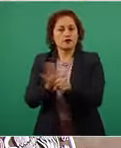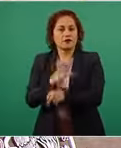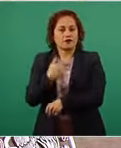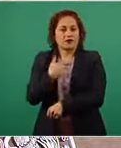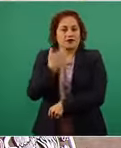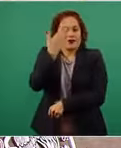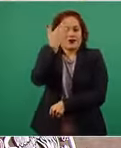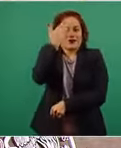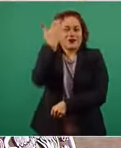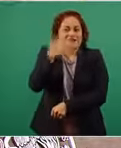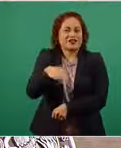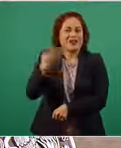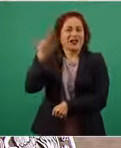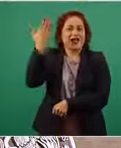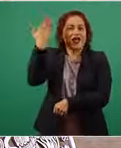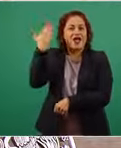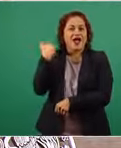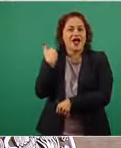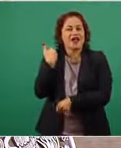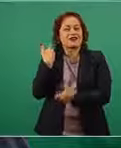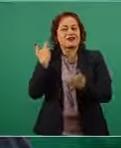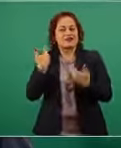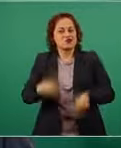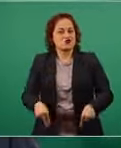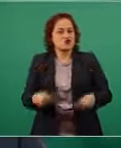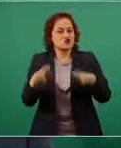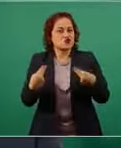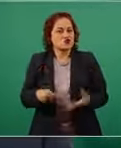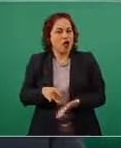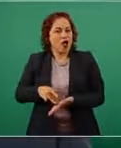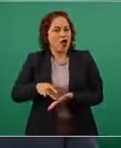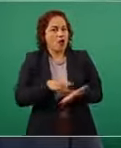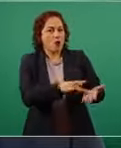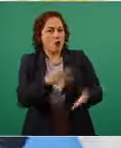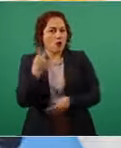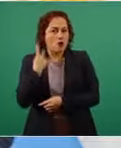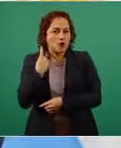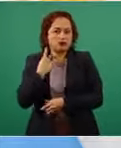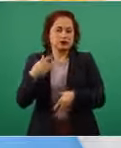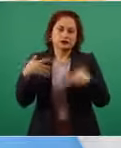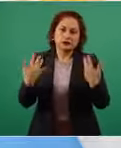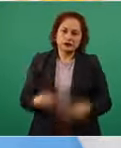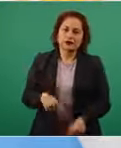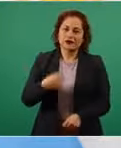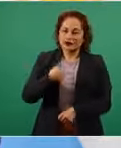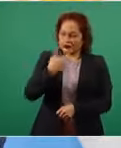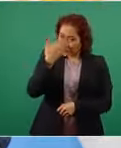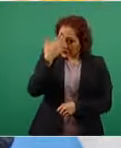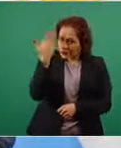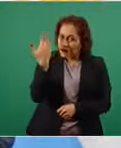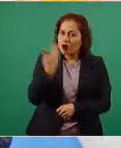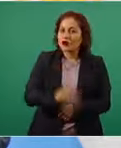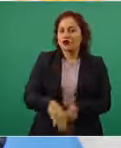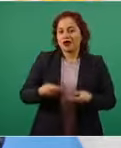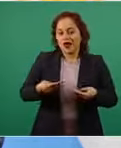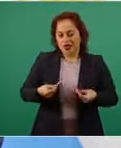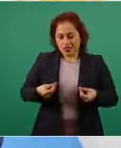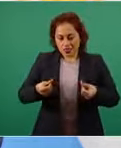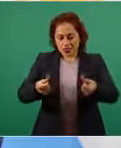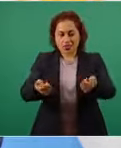y sé cómo el poder de entonces dejó fugar miles de millones de dólares de la Argentina